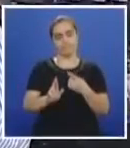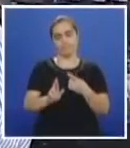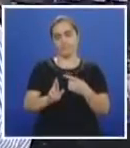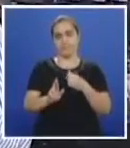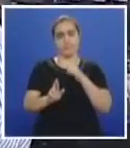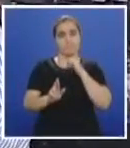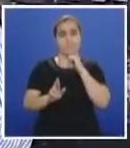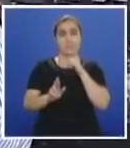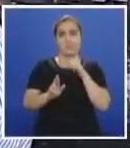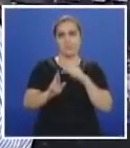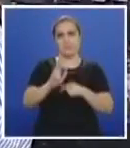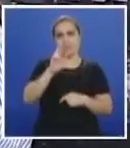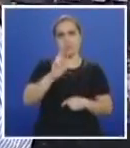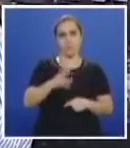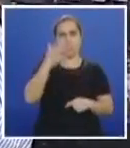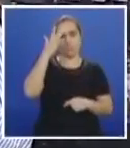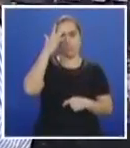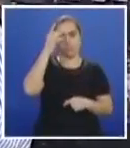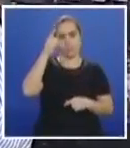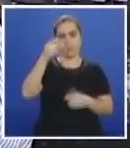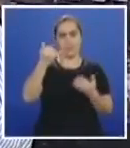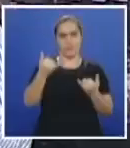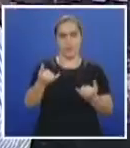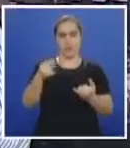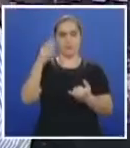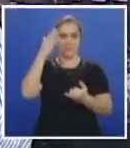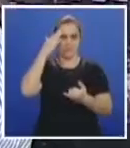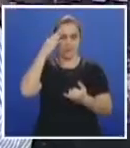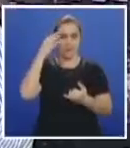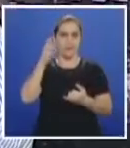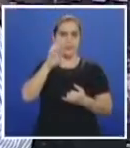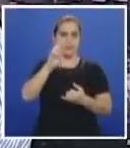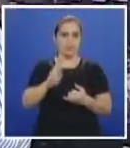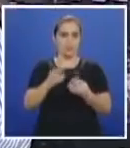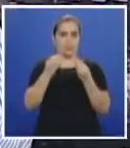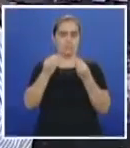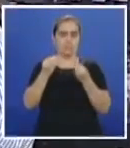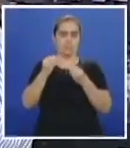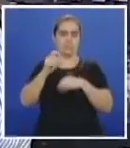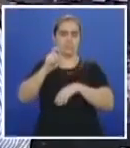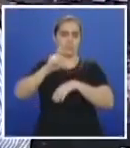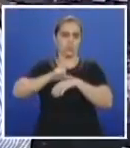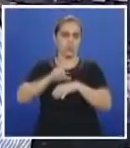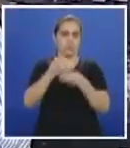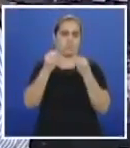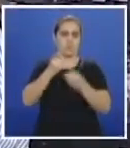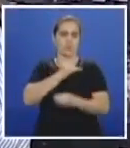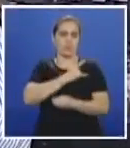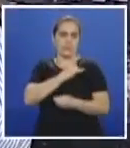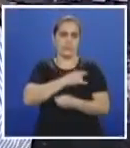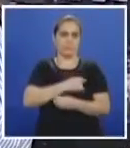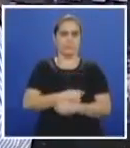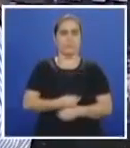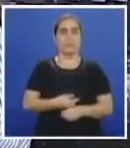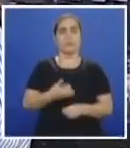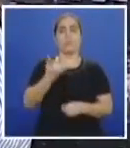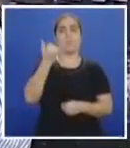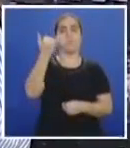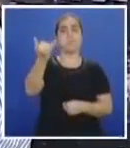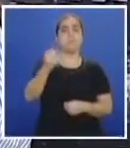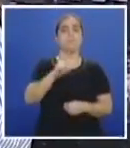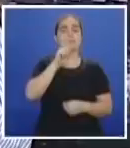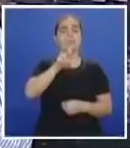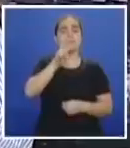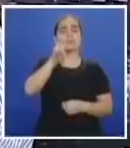medular en este momento, porque es la entrada de los colegios y universidades, ha estado bien. Tenemos 170 guardas en la calle.